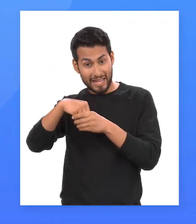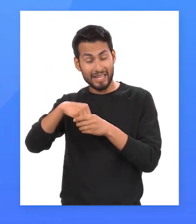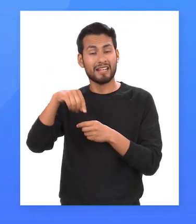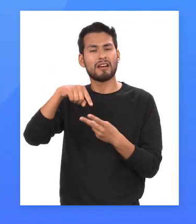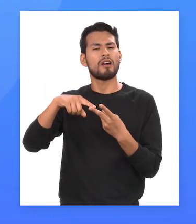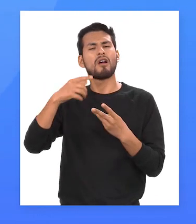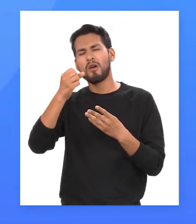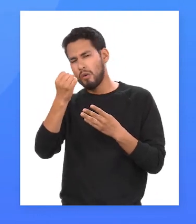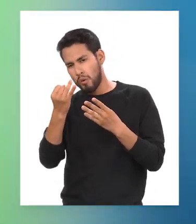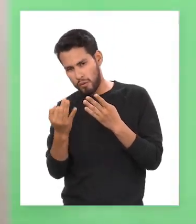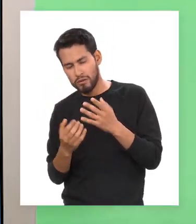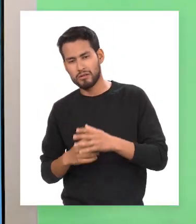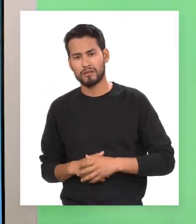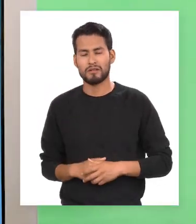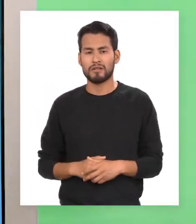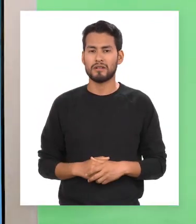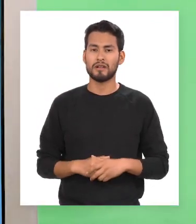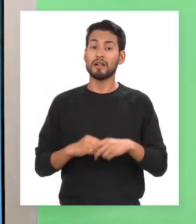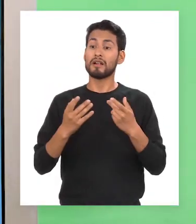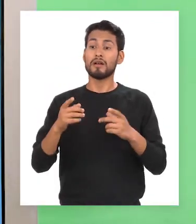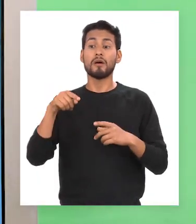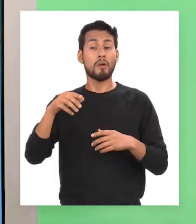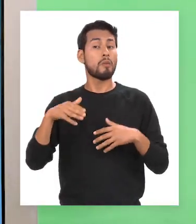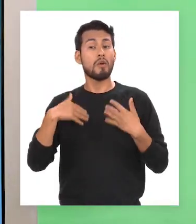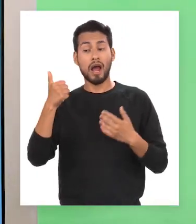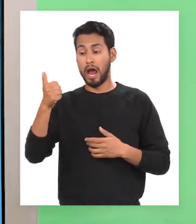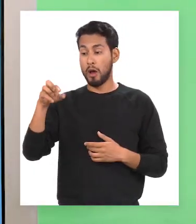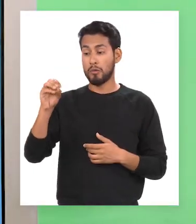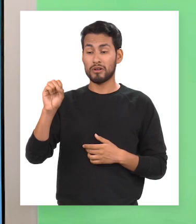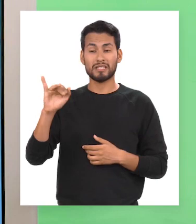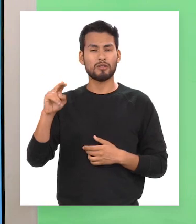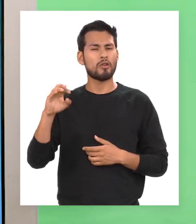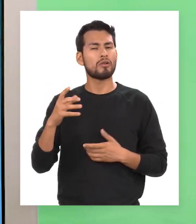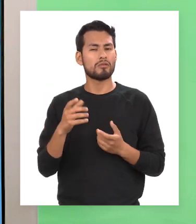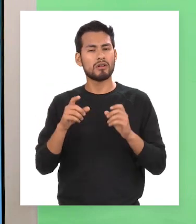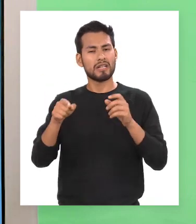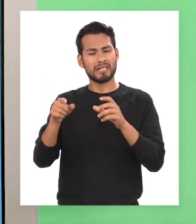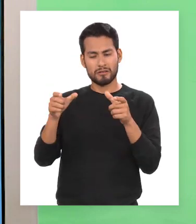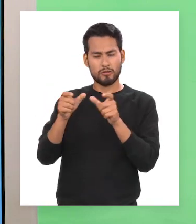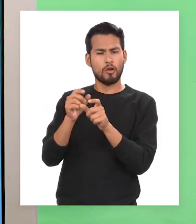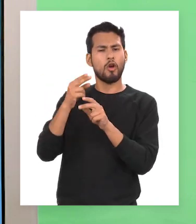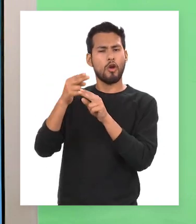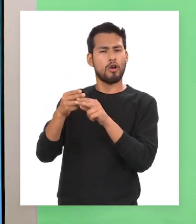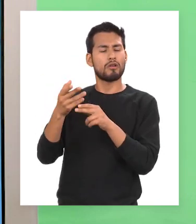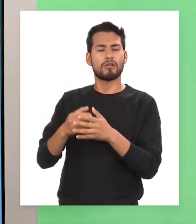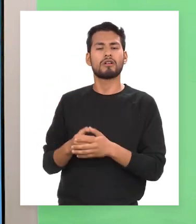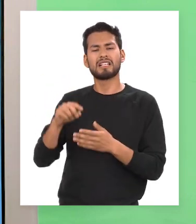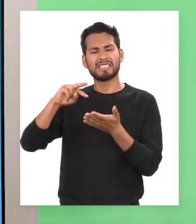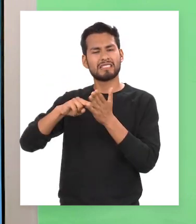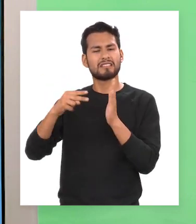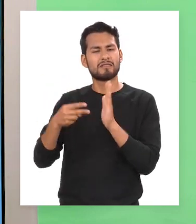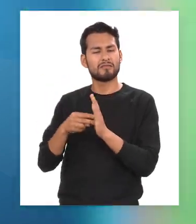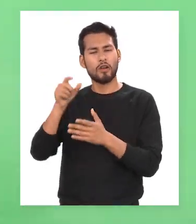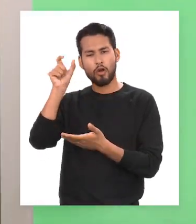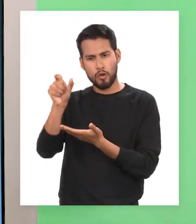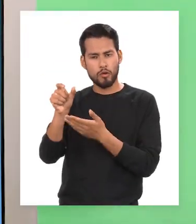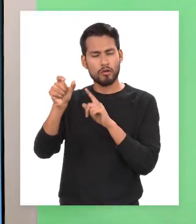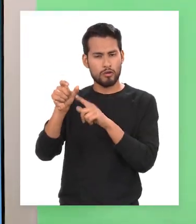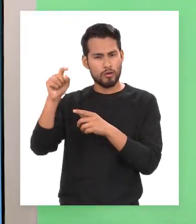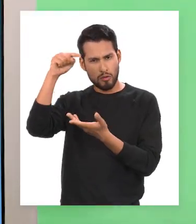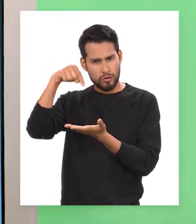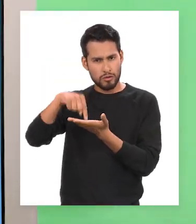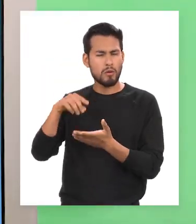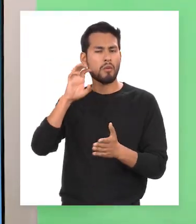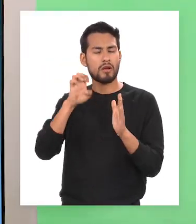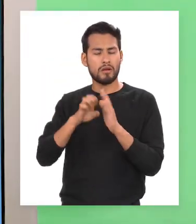de, entre otros. Finalmente, sobre la posición, podemos decir que es el sintagma nominal que explica el significado del núcleo. Una buena